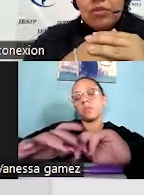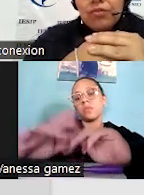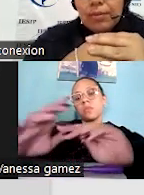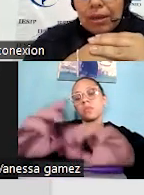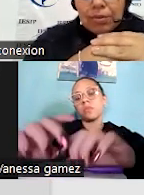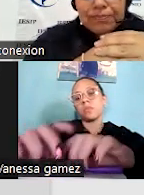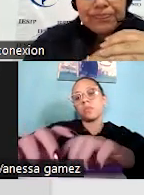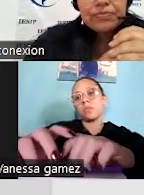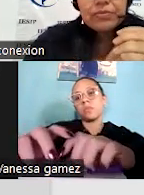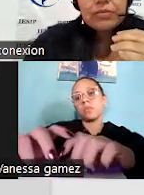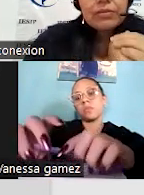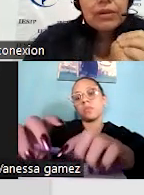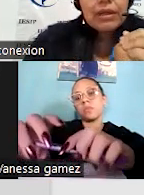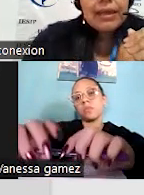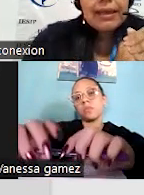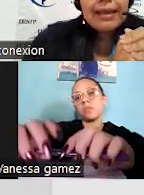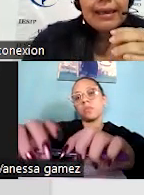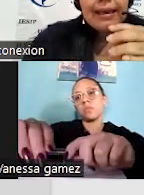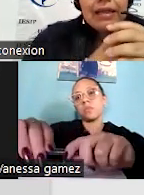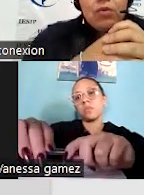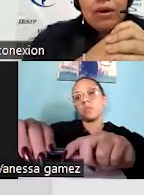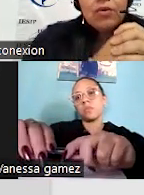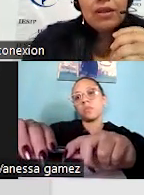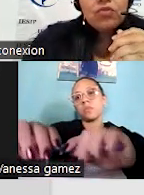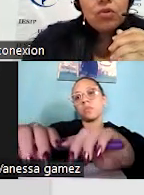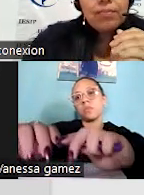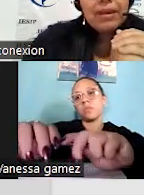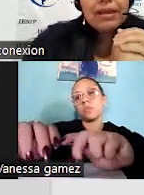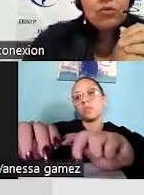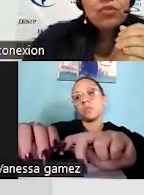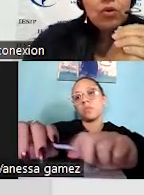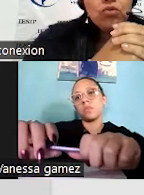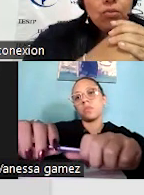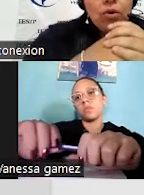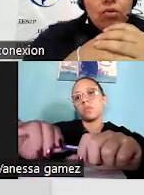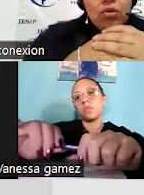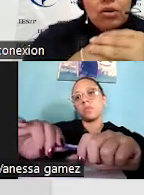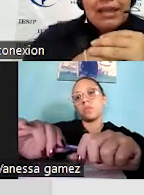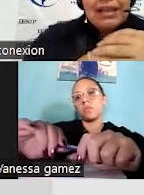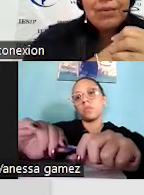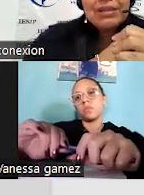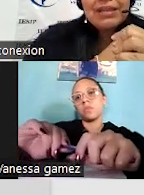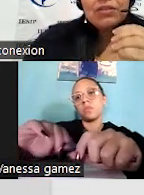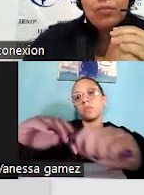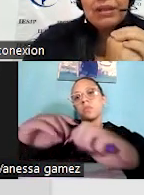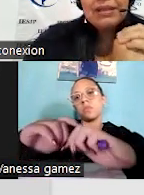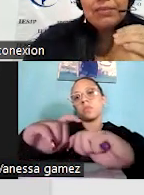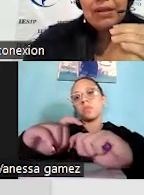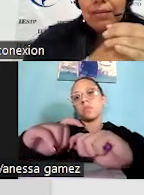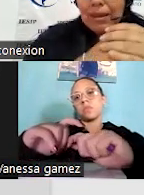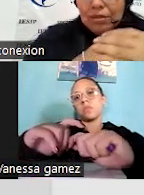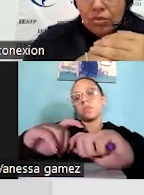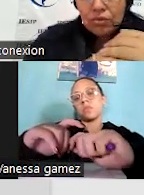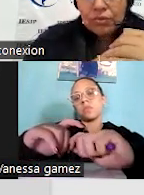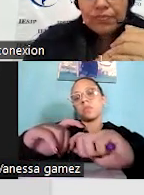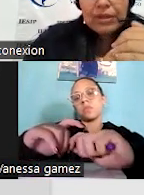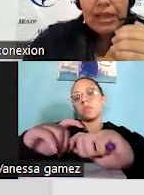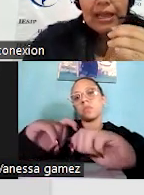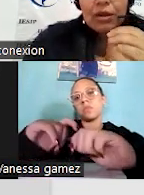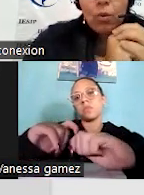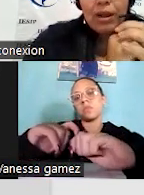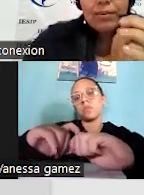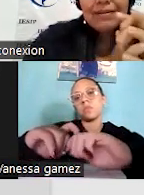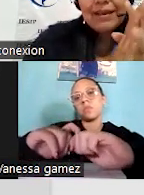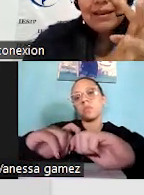18 de febrero. Luego de eso viene un segundo módulo que es la vertiente operativa de eventos,